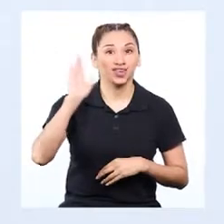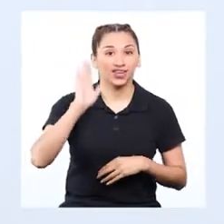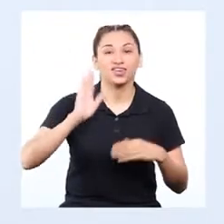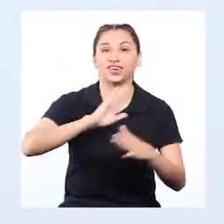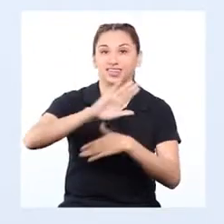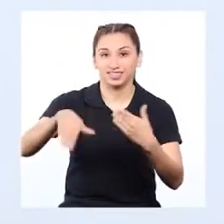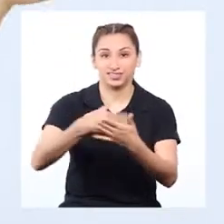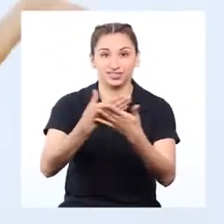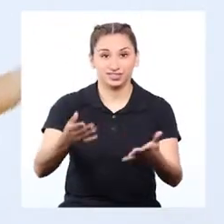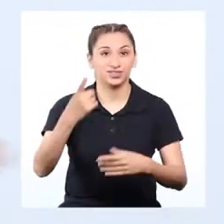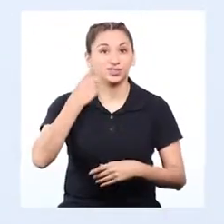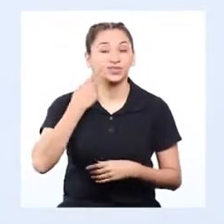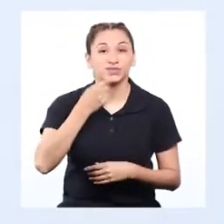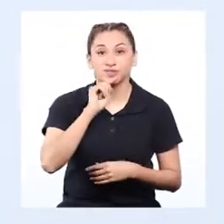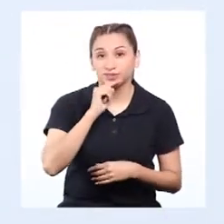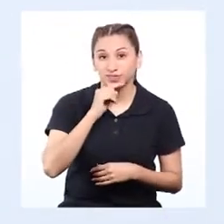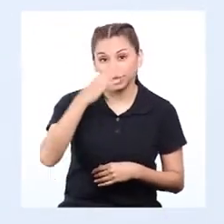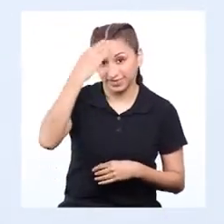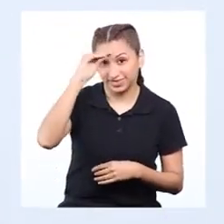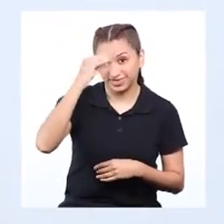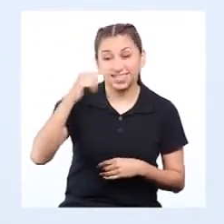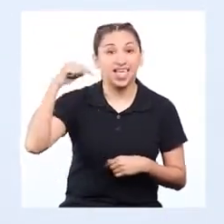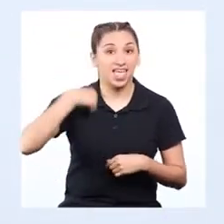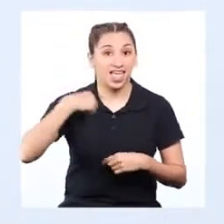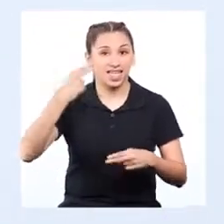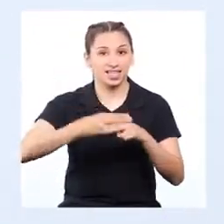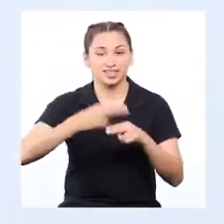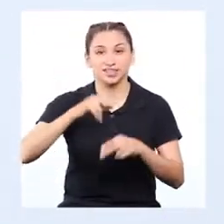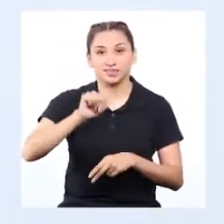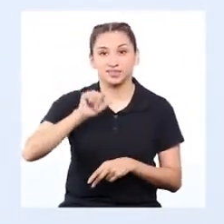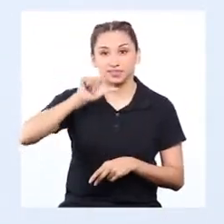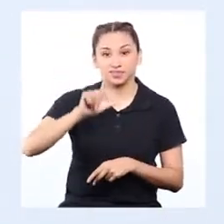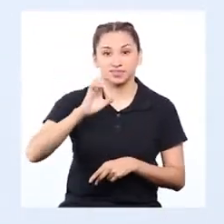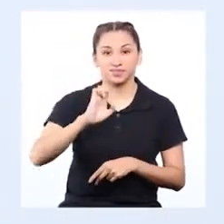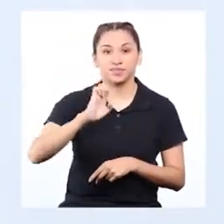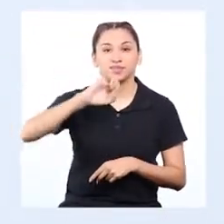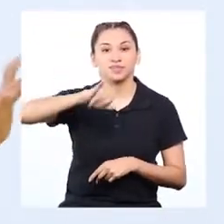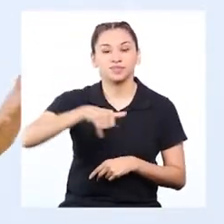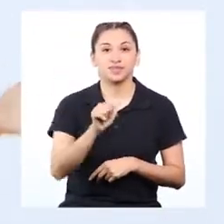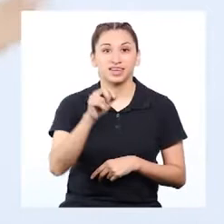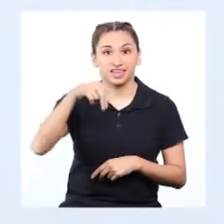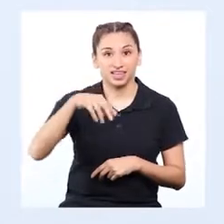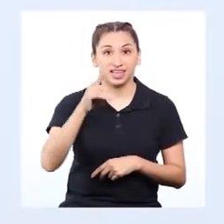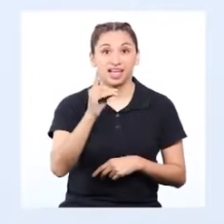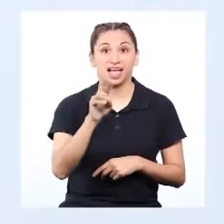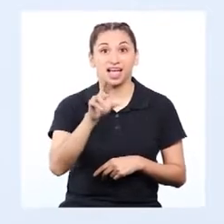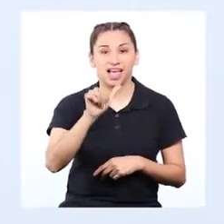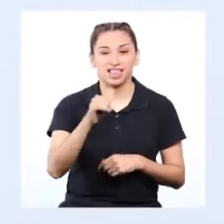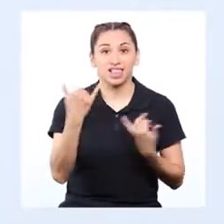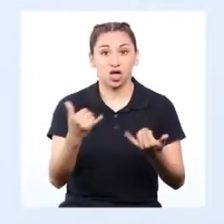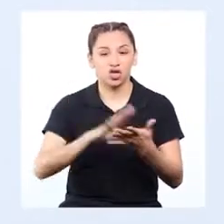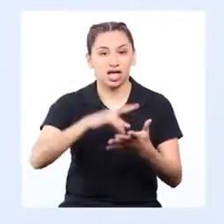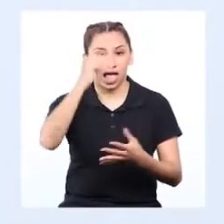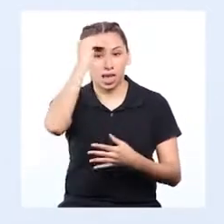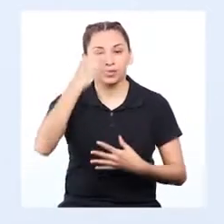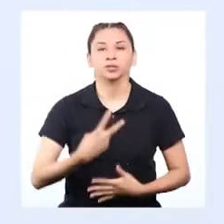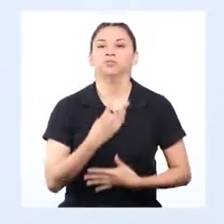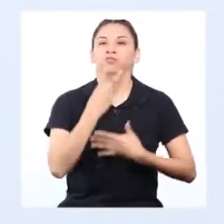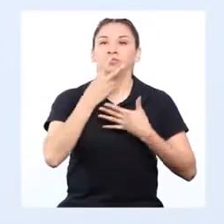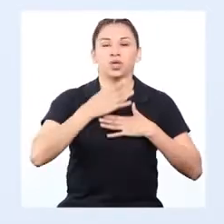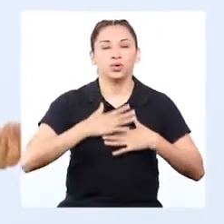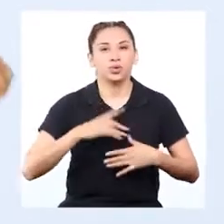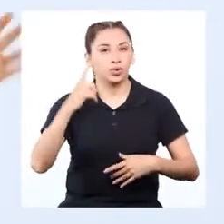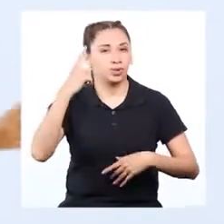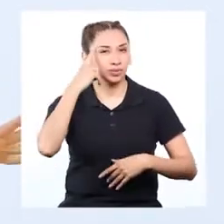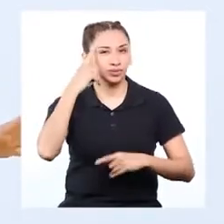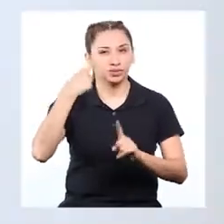Hola chicas y chicos, soy Alejandra y hoy vamos a aprender a meditar y pensar en lo bueno y en todo